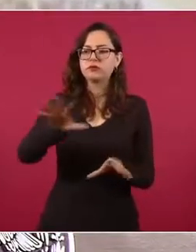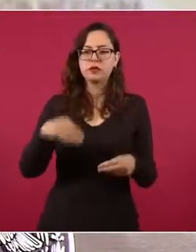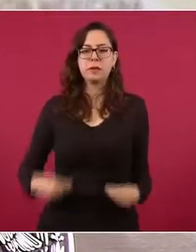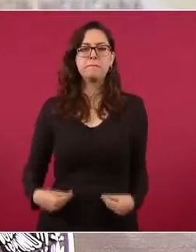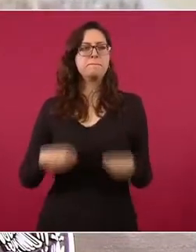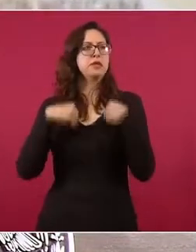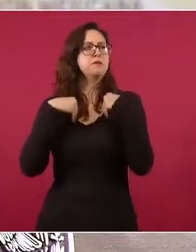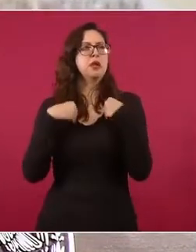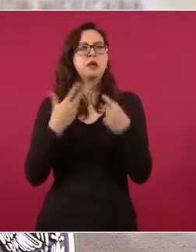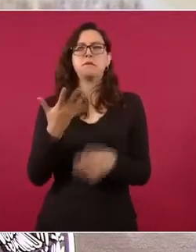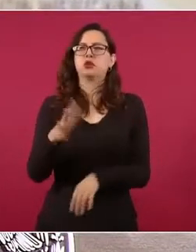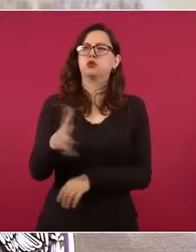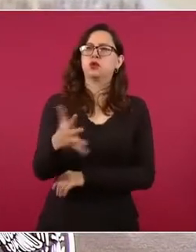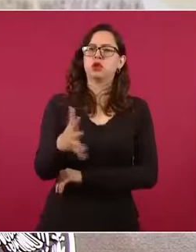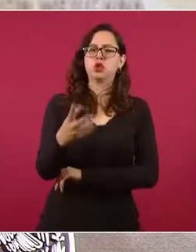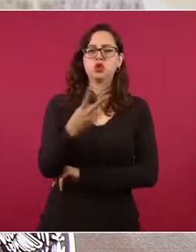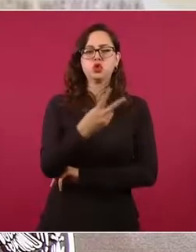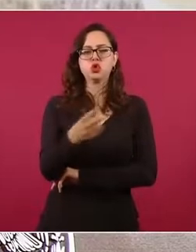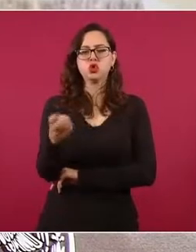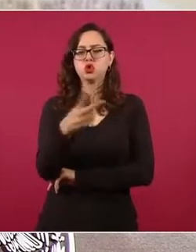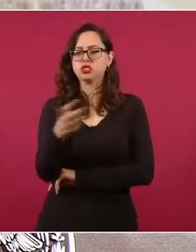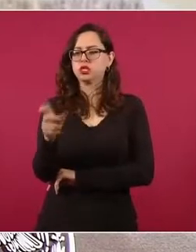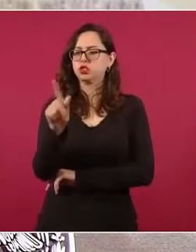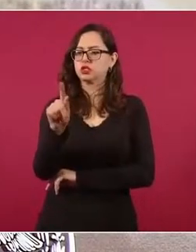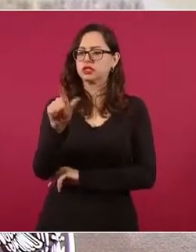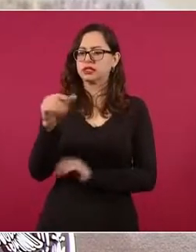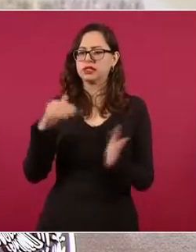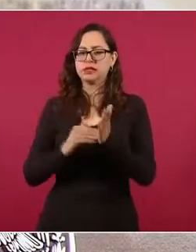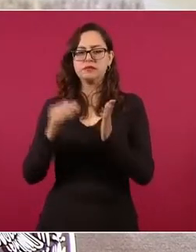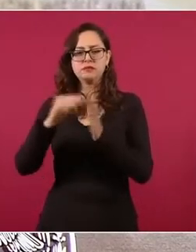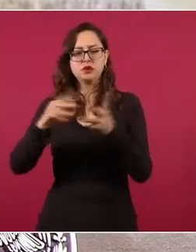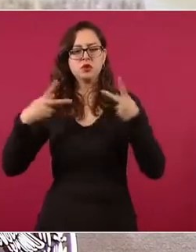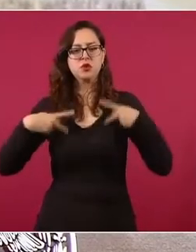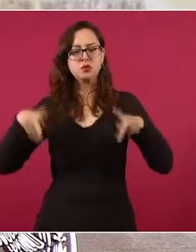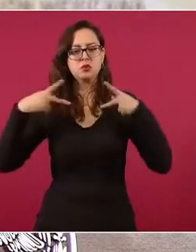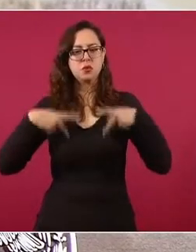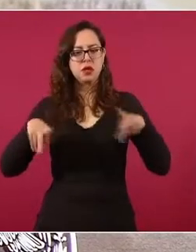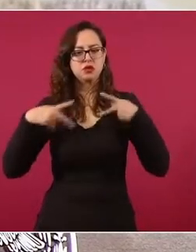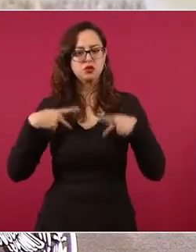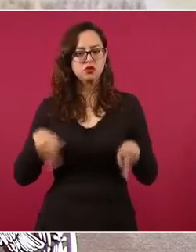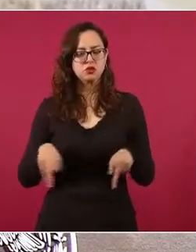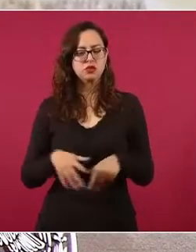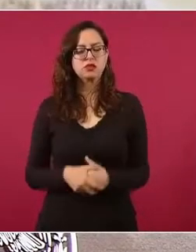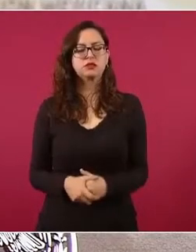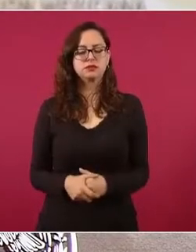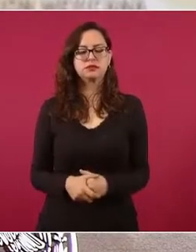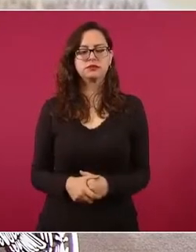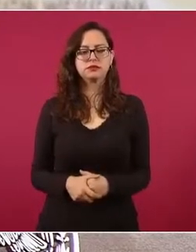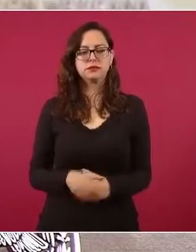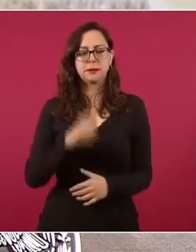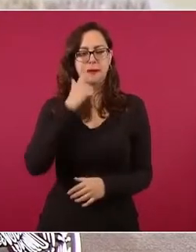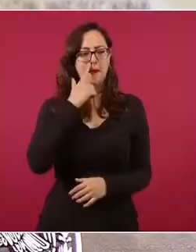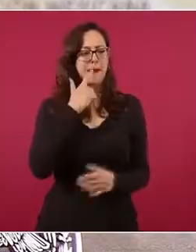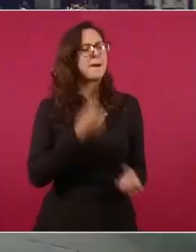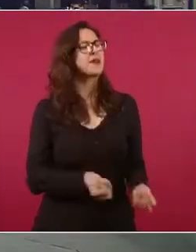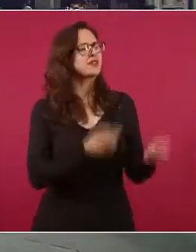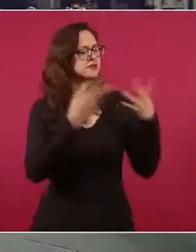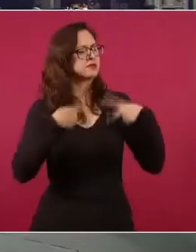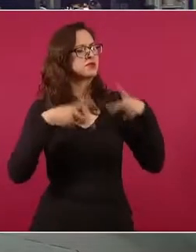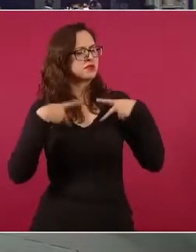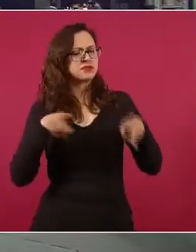270 millones de habitantes, a ver cuántos.